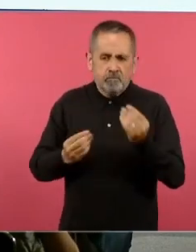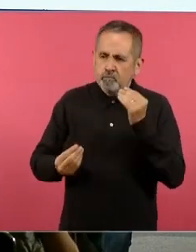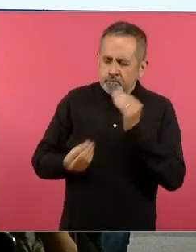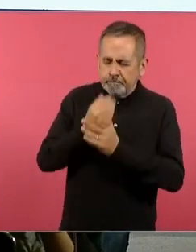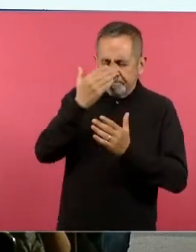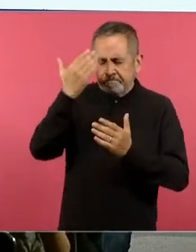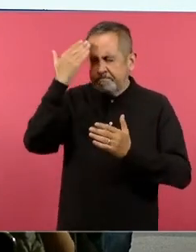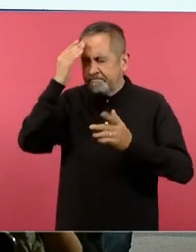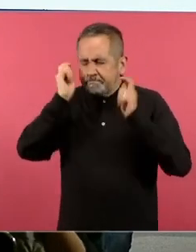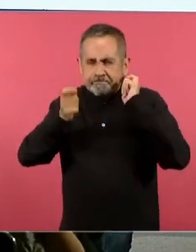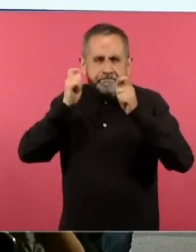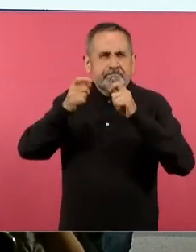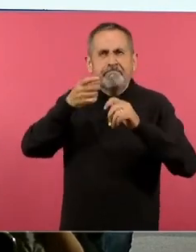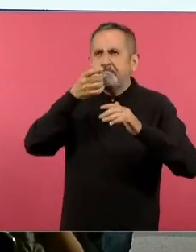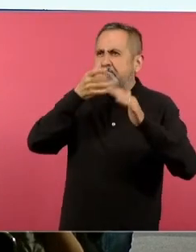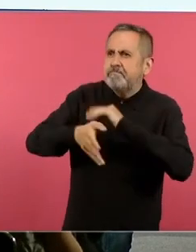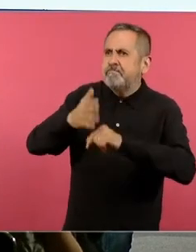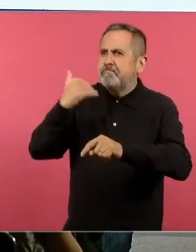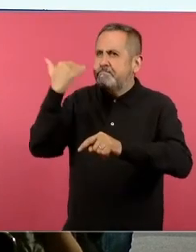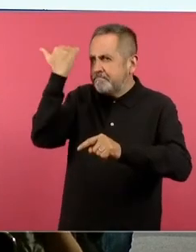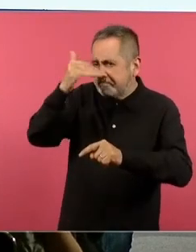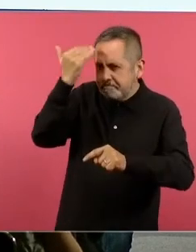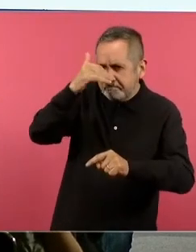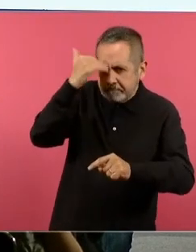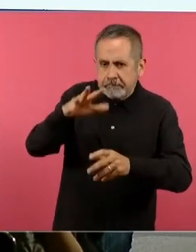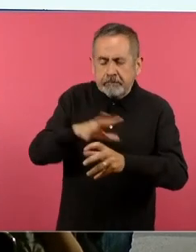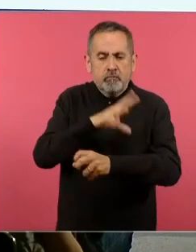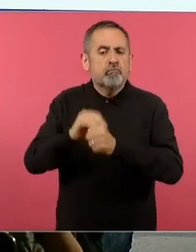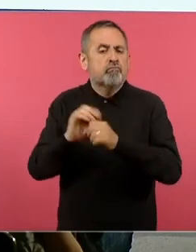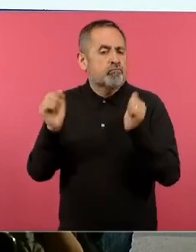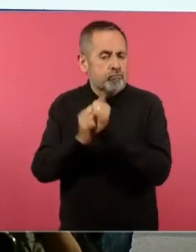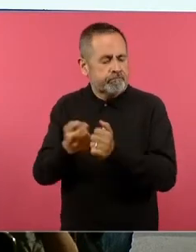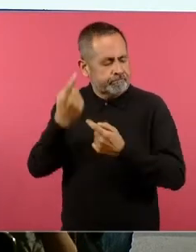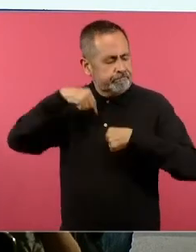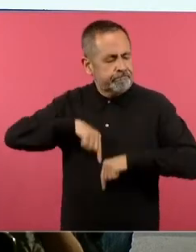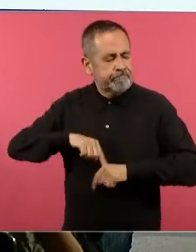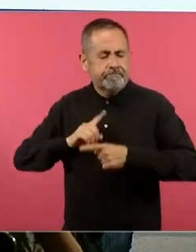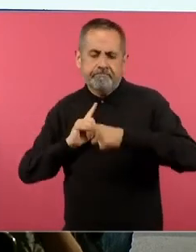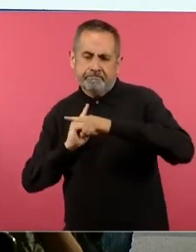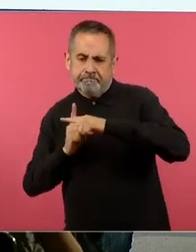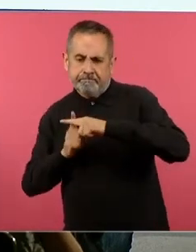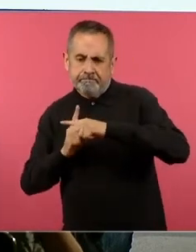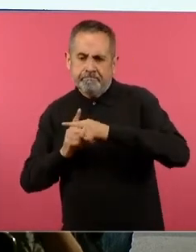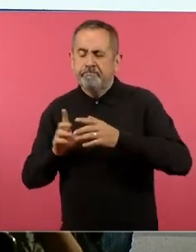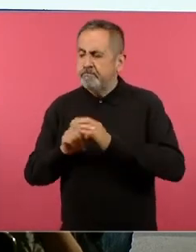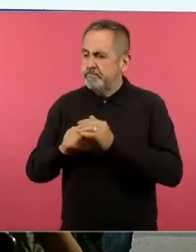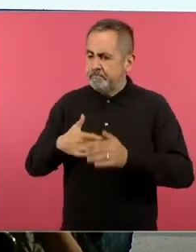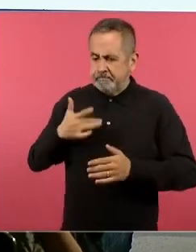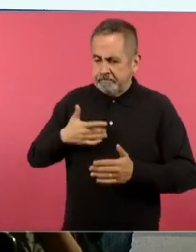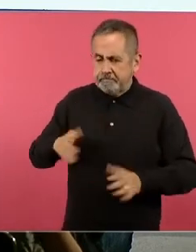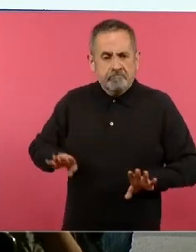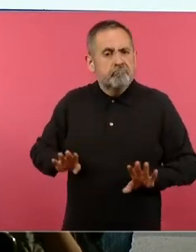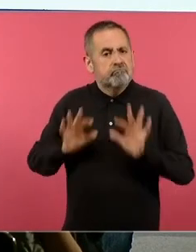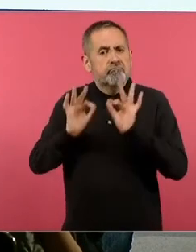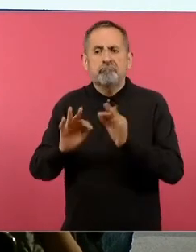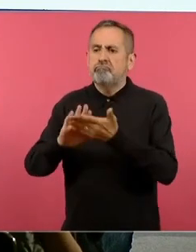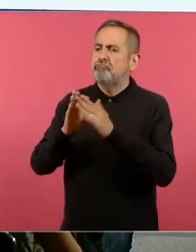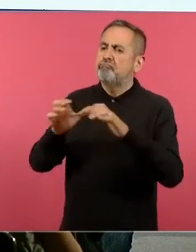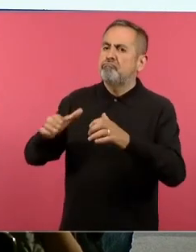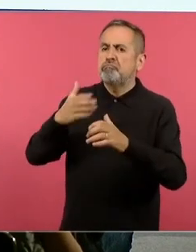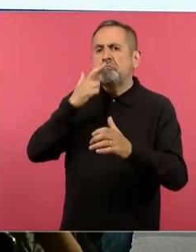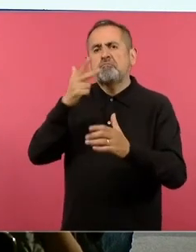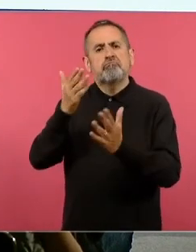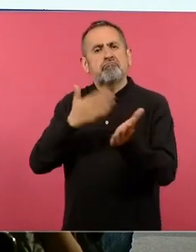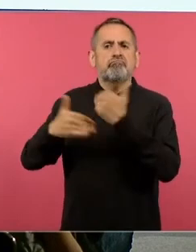conocimiento y que además tengan efectos positivos, beneficios y servicios para las comunidades.